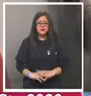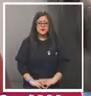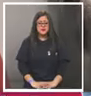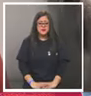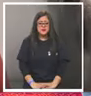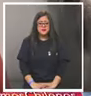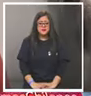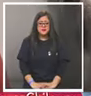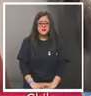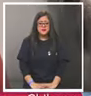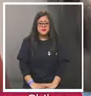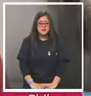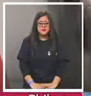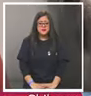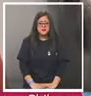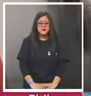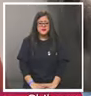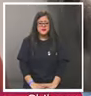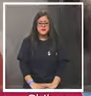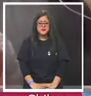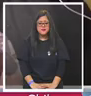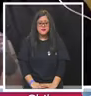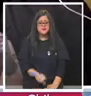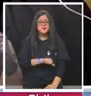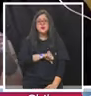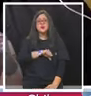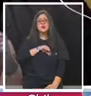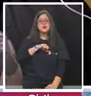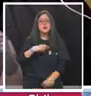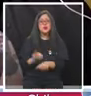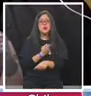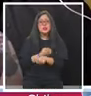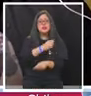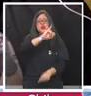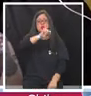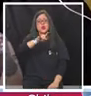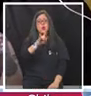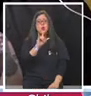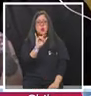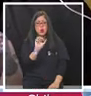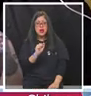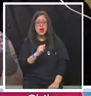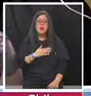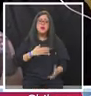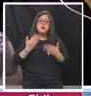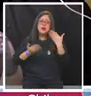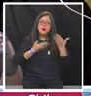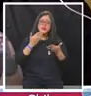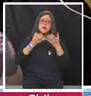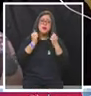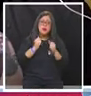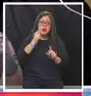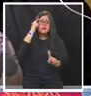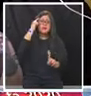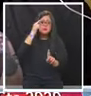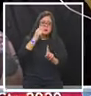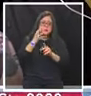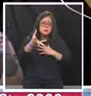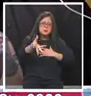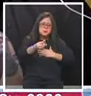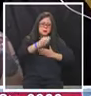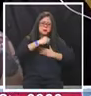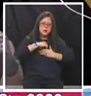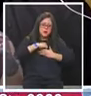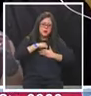El placer inmenso que me da Julia poder, a través de mis canciones, poder llegar a los sentimientos de las personas.